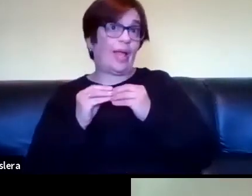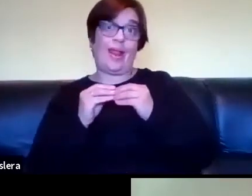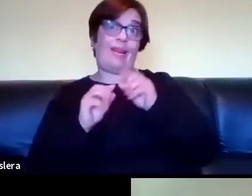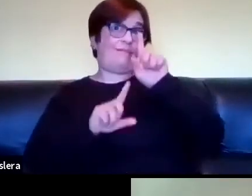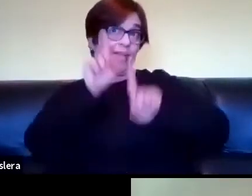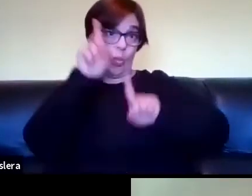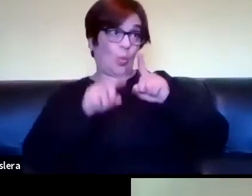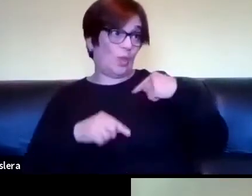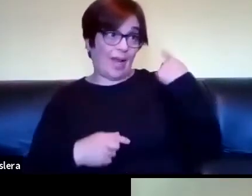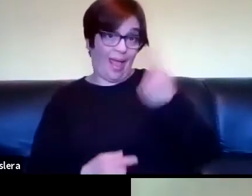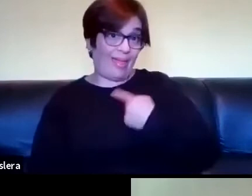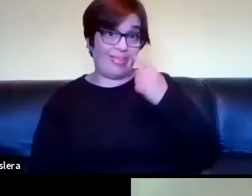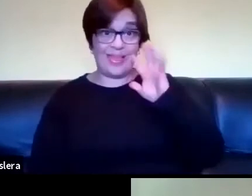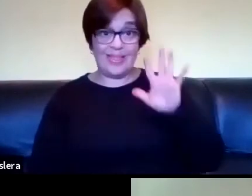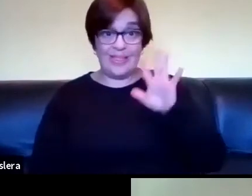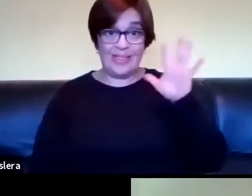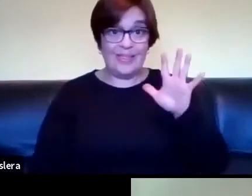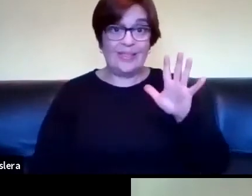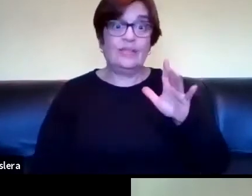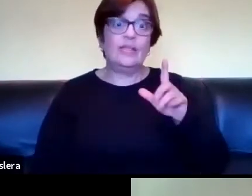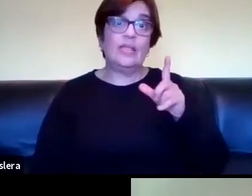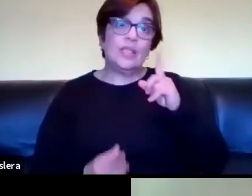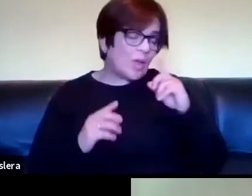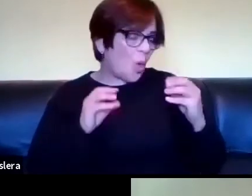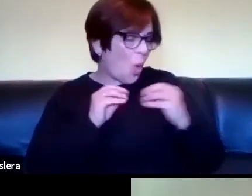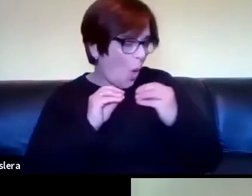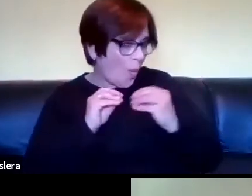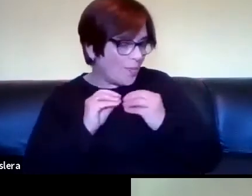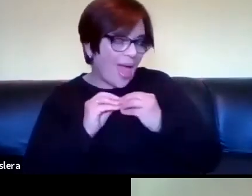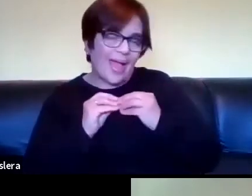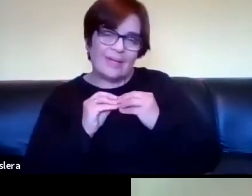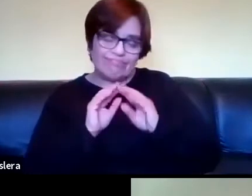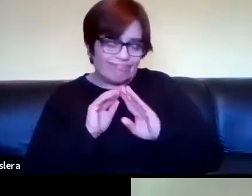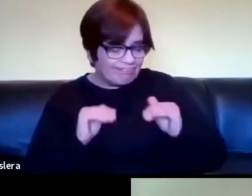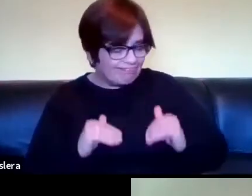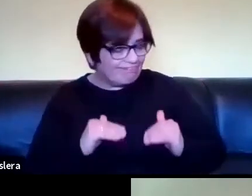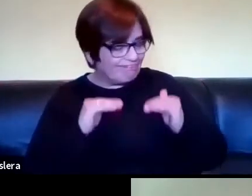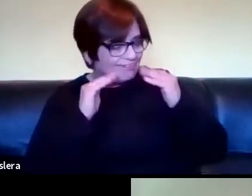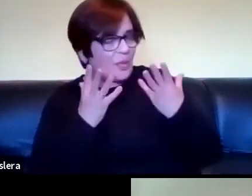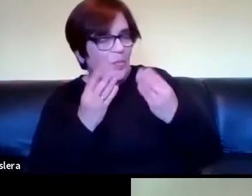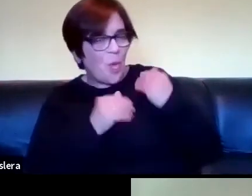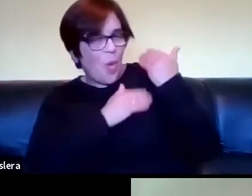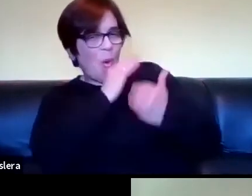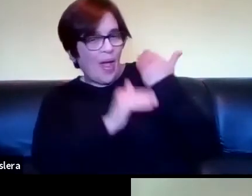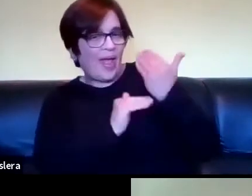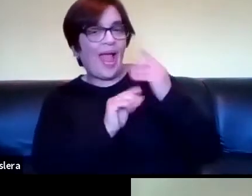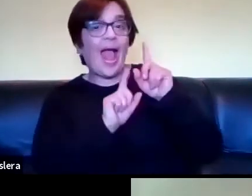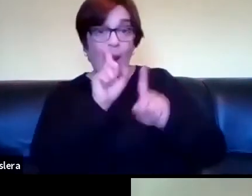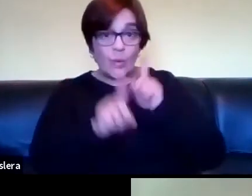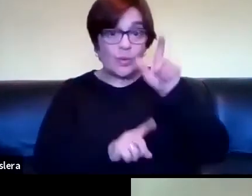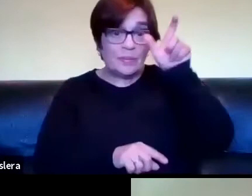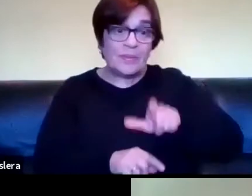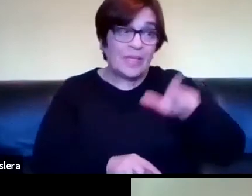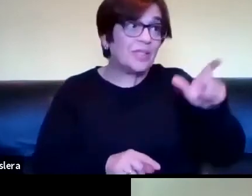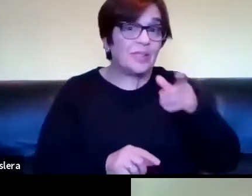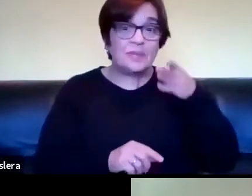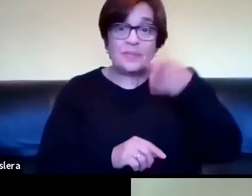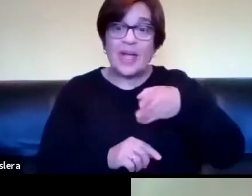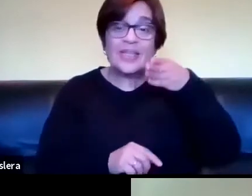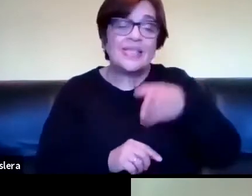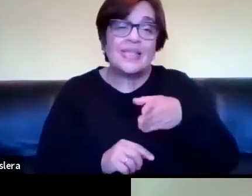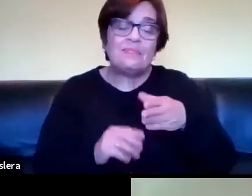bueno ni que hablar un compañero con el que nos formamos además algunas de las personas que han participado y